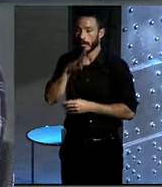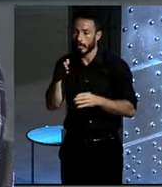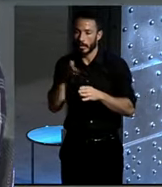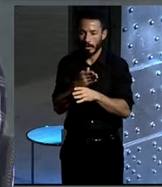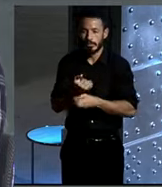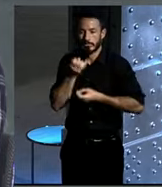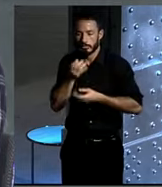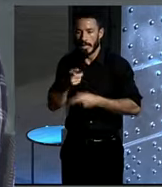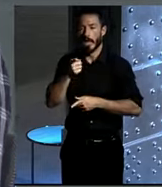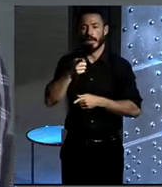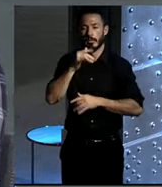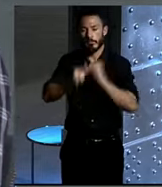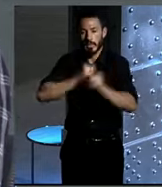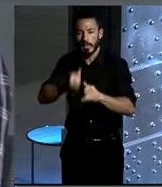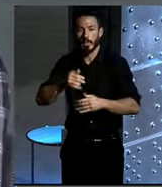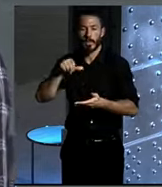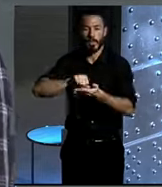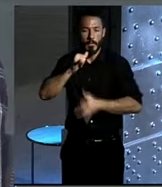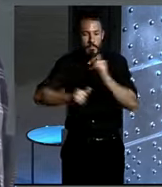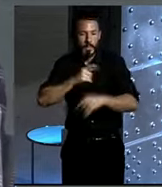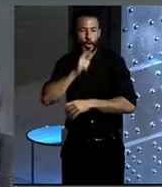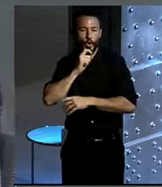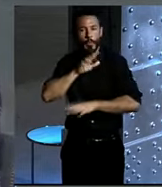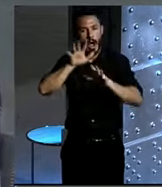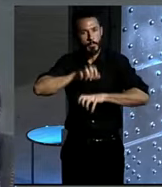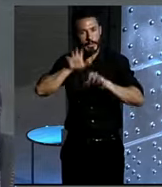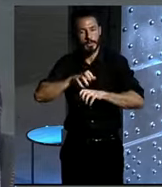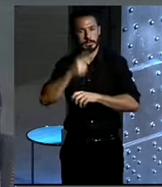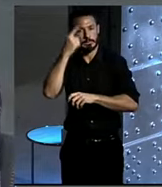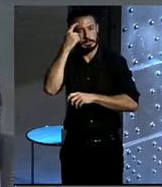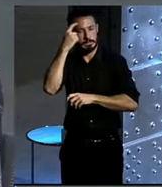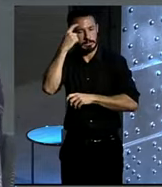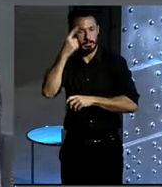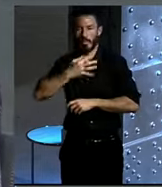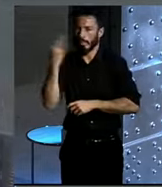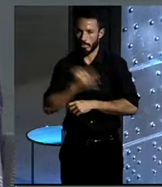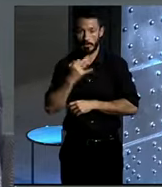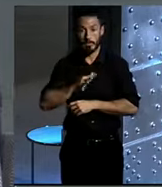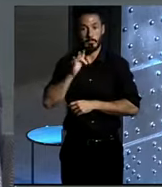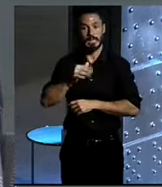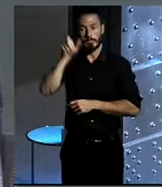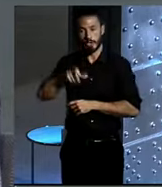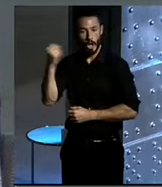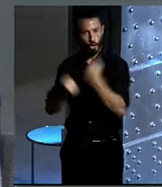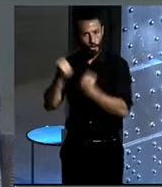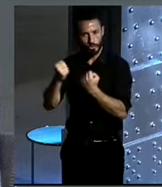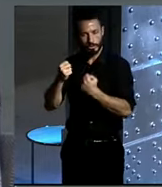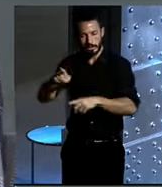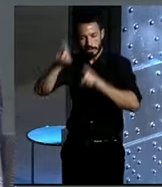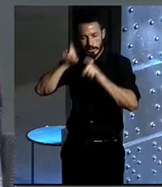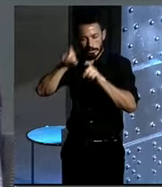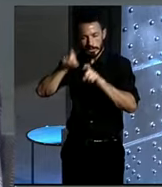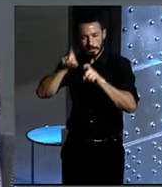circular por la ciudad en bicicleta, y también es fundamental reeducar a los automovilistas. Y efectivamente una cuestión